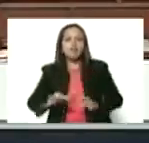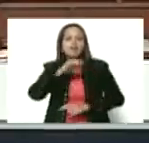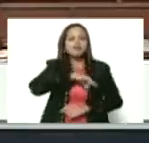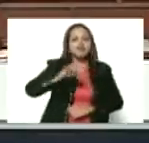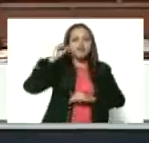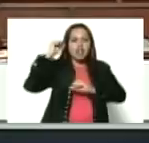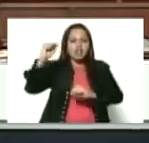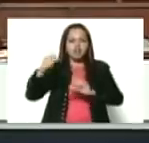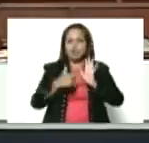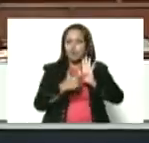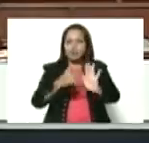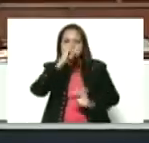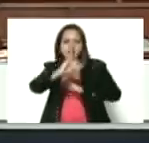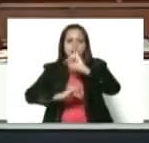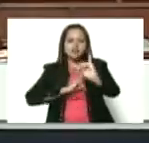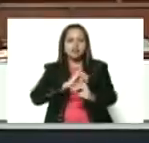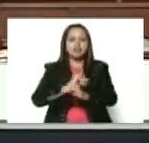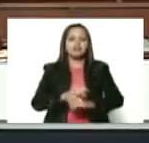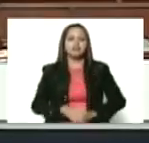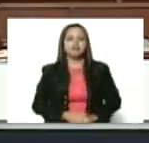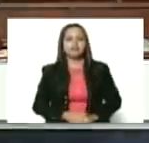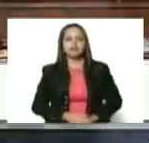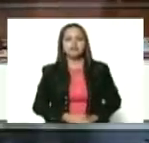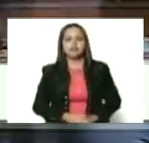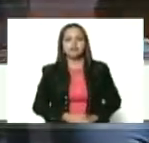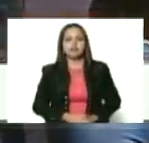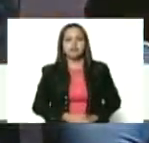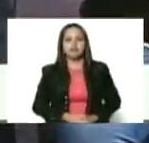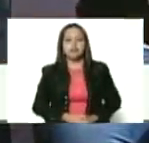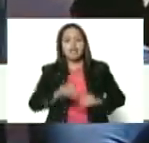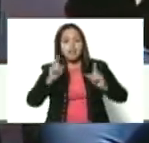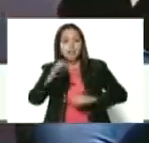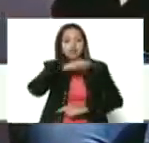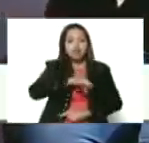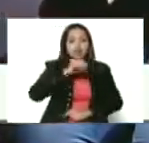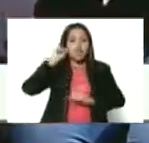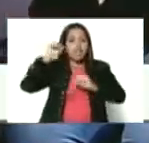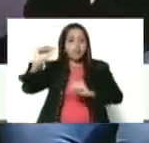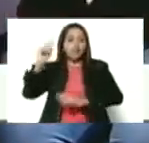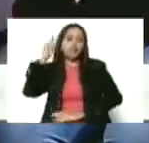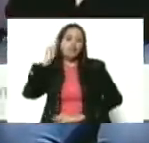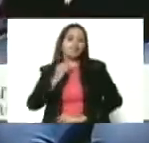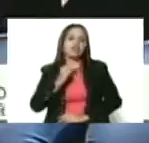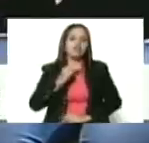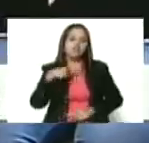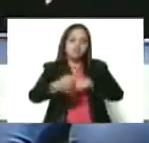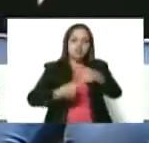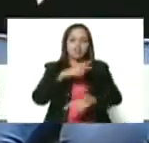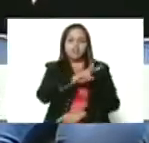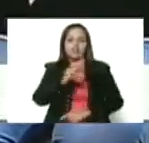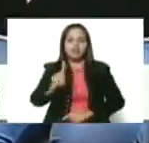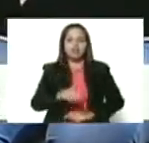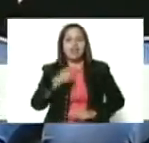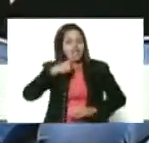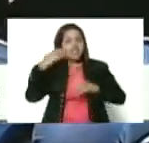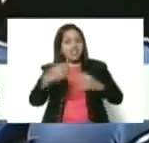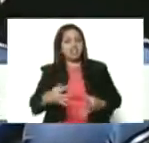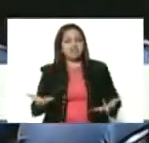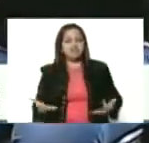socialismo internacional. Y ahora, del socialismo bolivariano del siglo XXI. ¿Es la verdad?